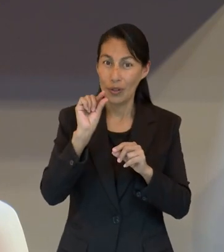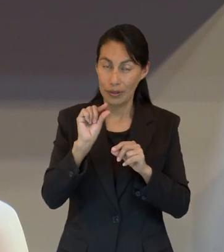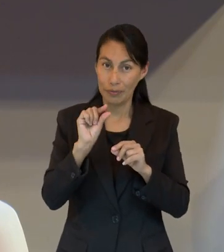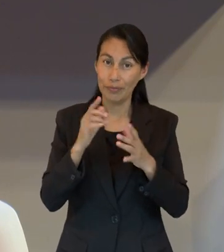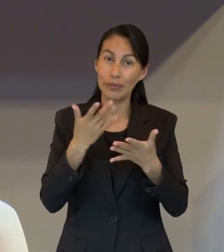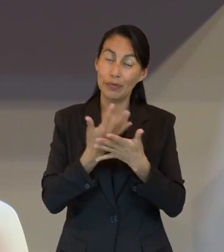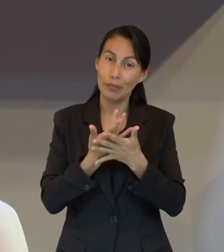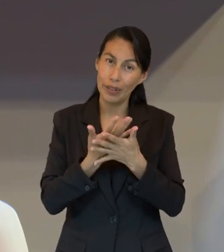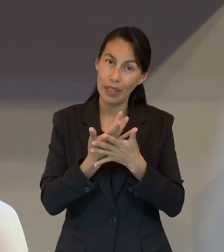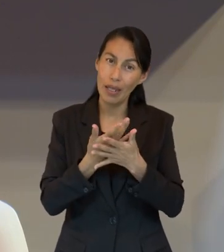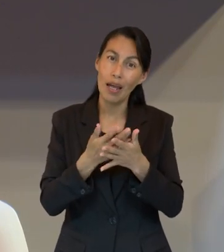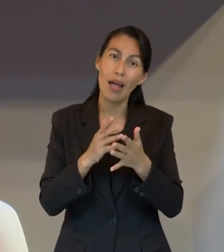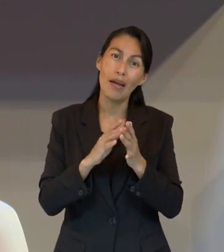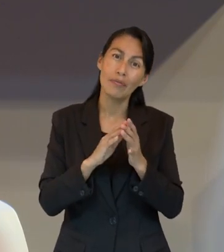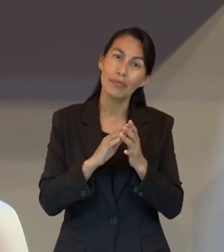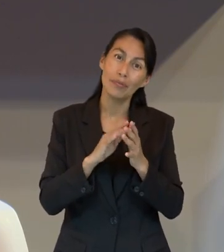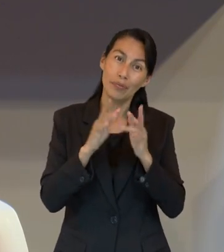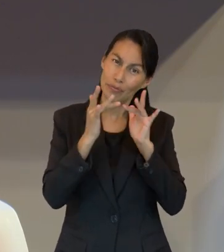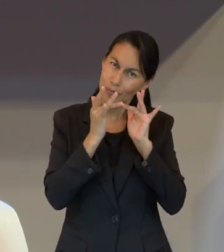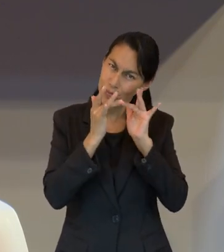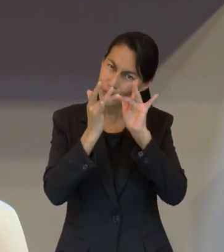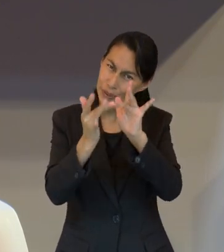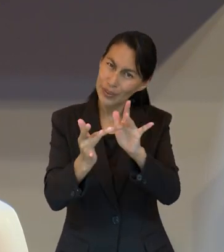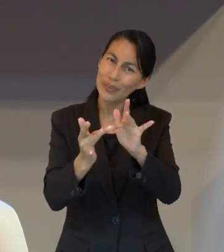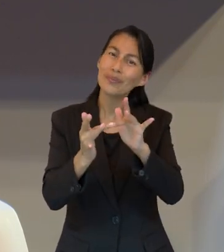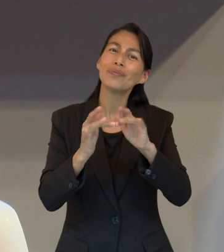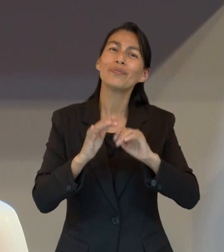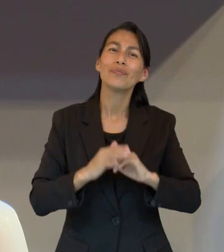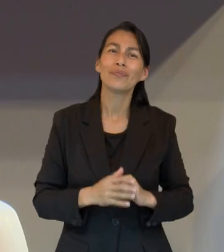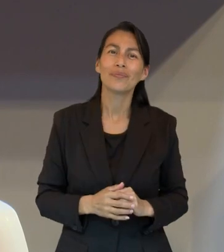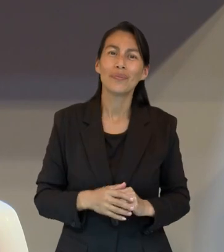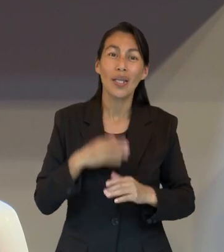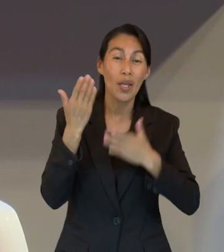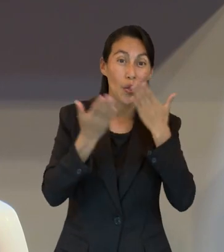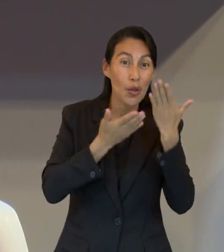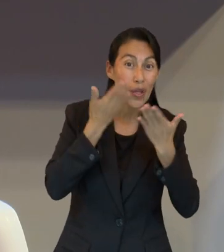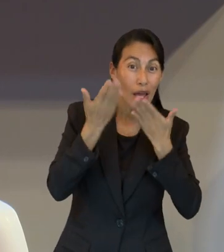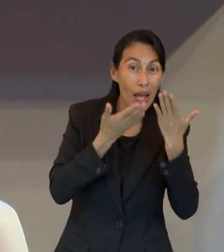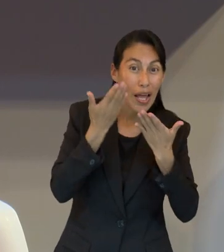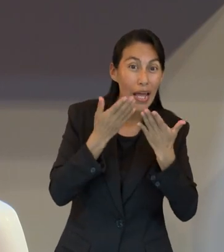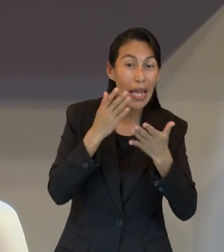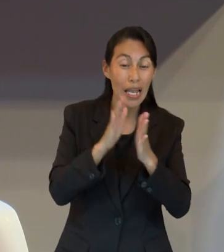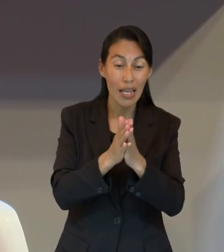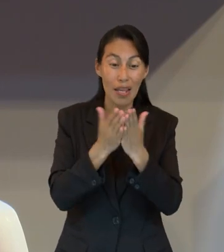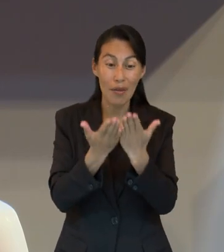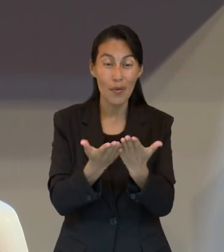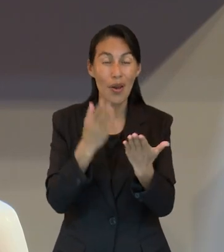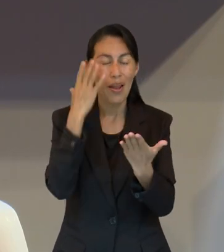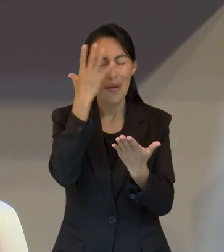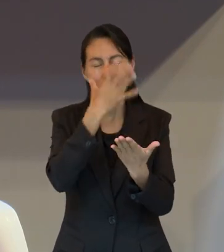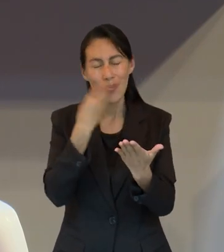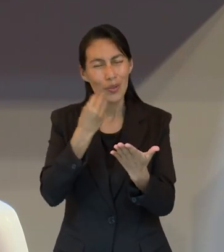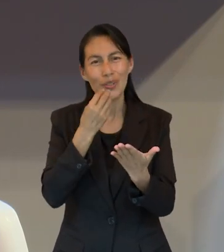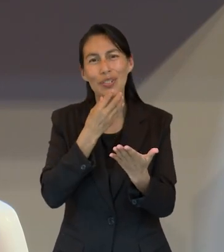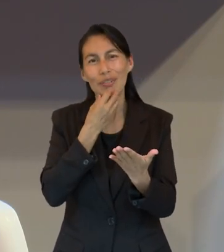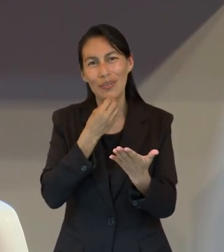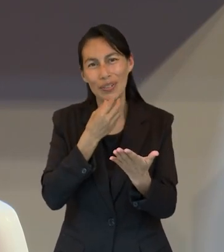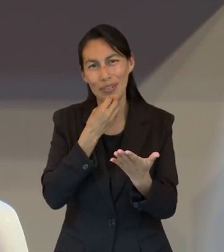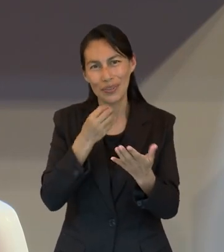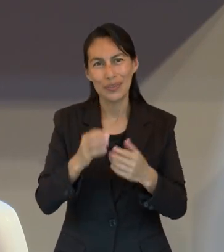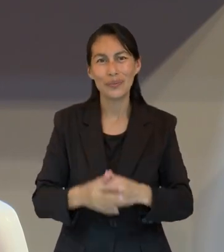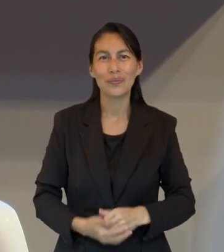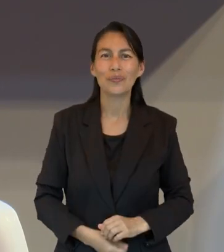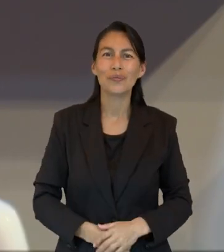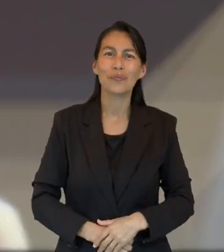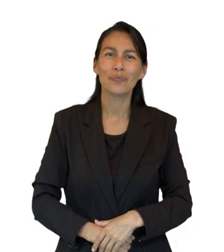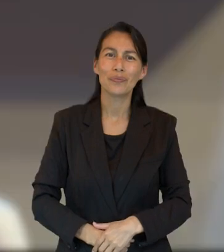en la próxima sección. Así que no se vayan, quédense con nosotros para seguir estudiando este libro tan hermoso que es